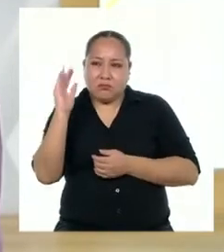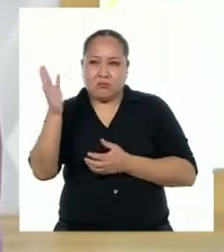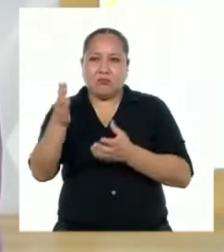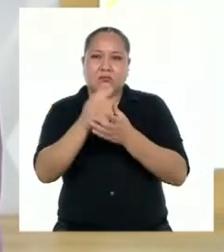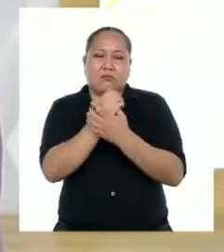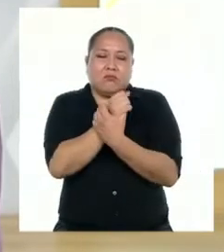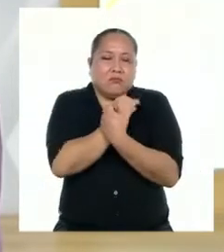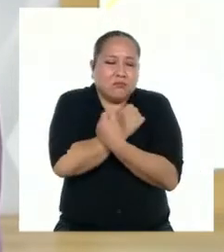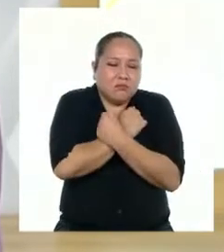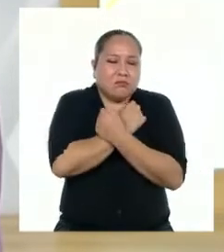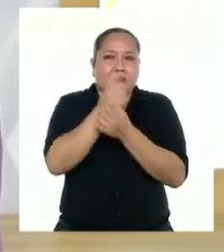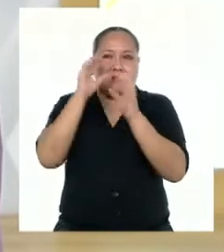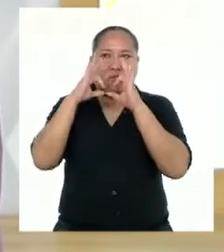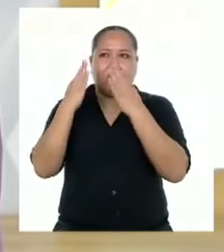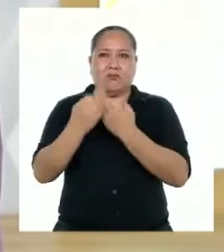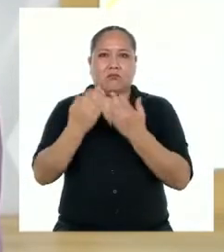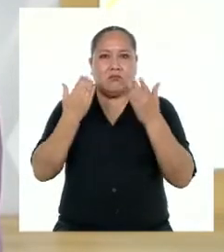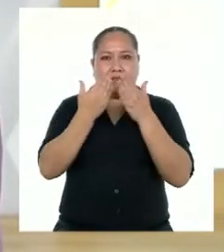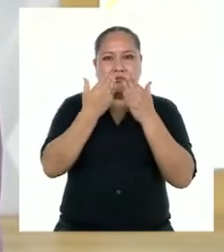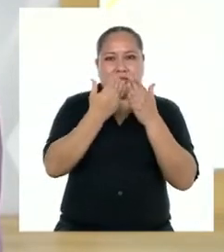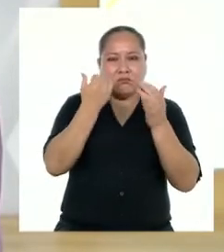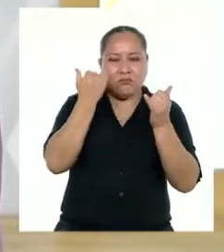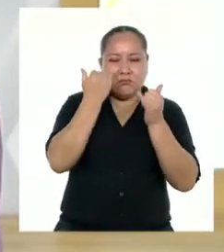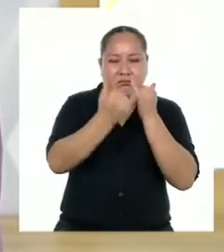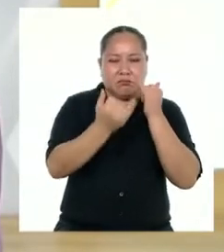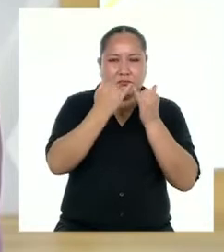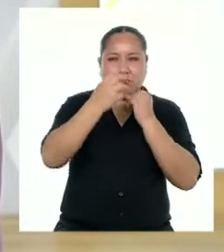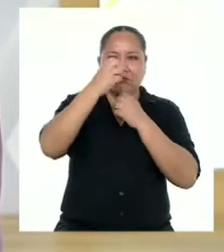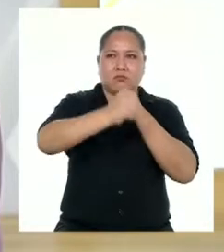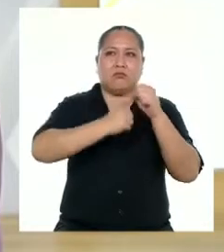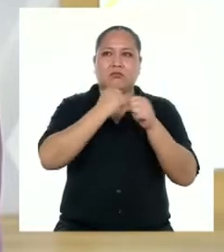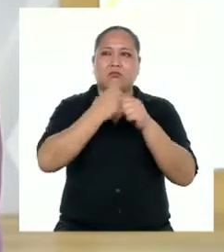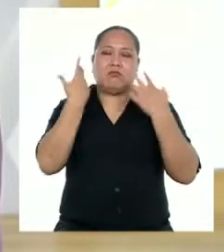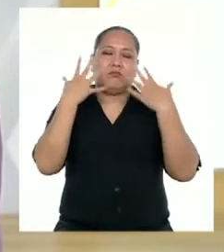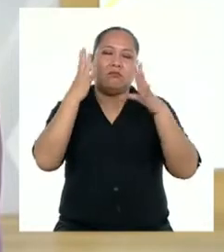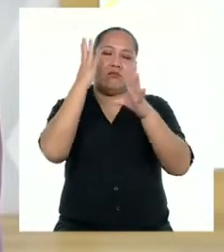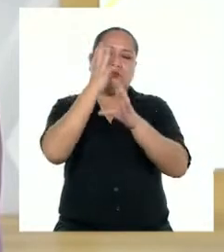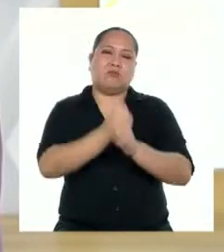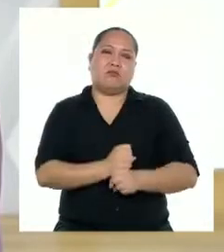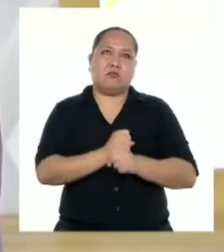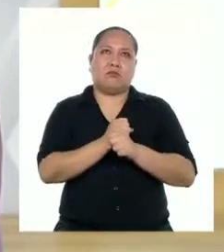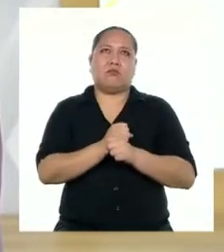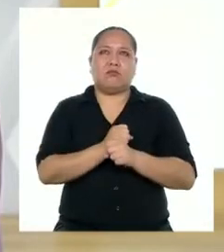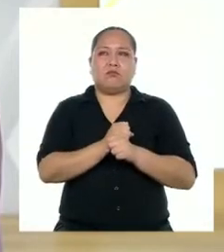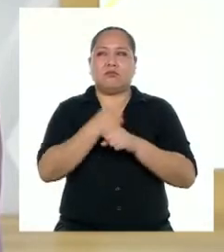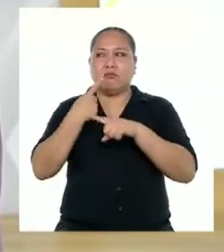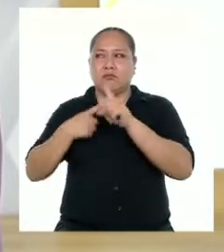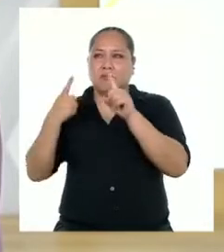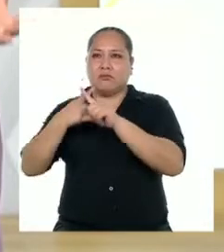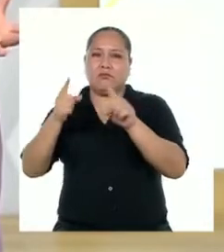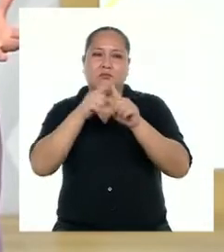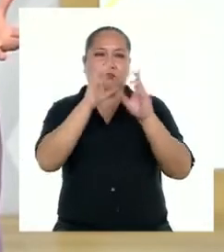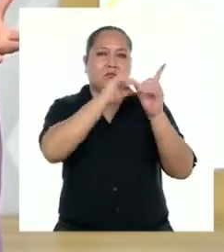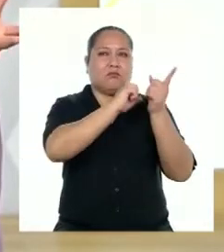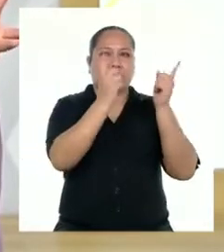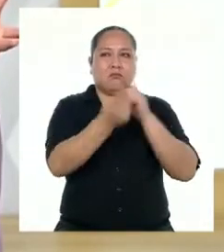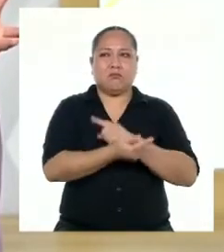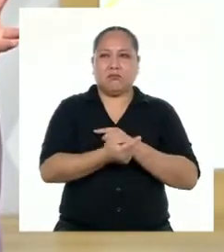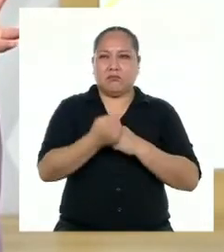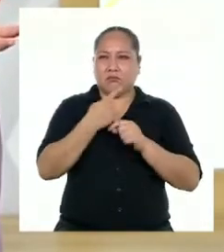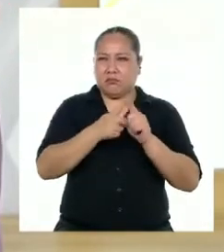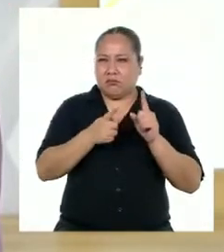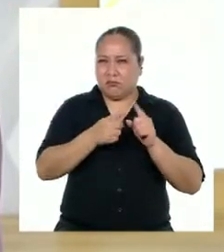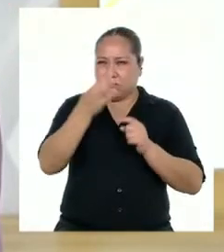queridos. Ya casi llegamos a fin de año y nos hemos adaptado a una serie de cambios, pero ¿hay algo que